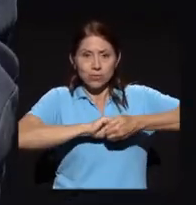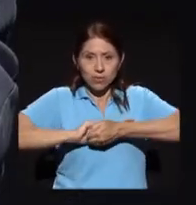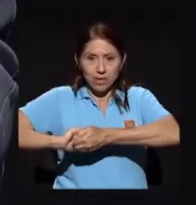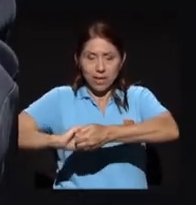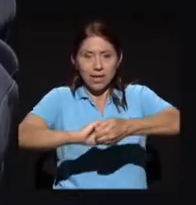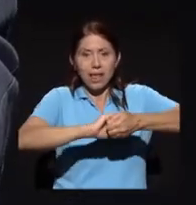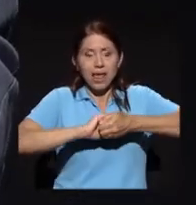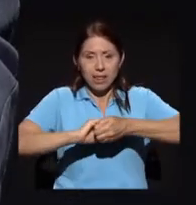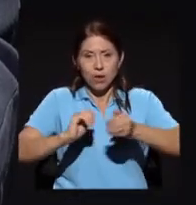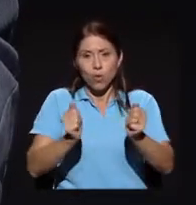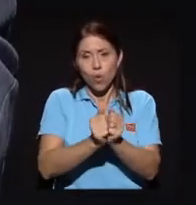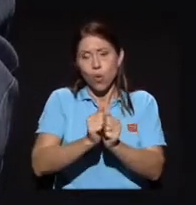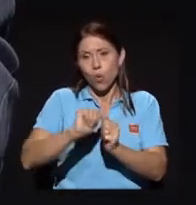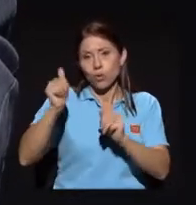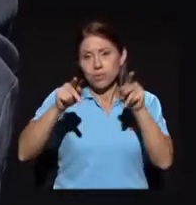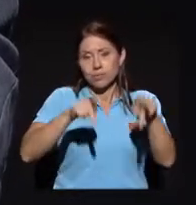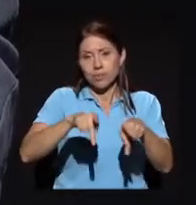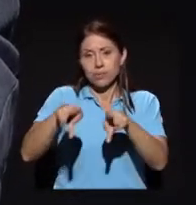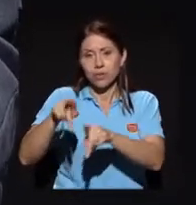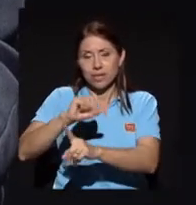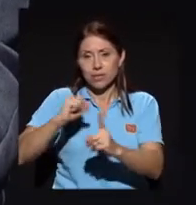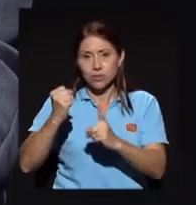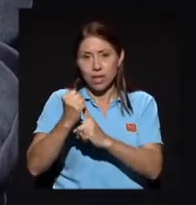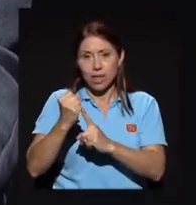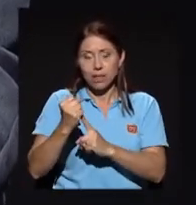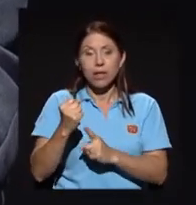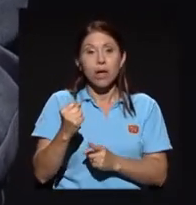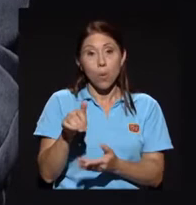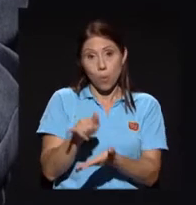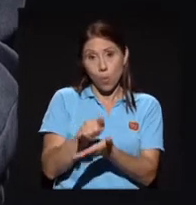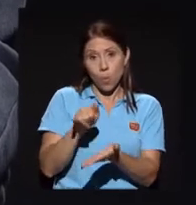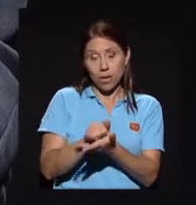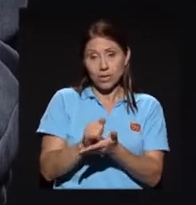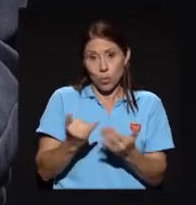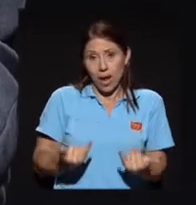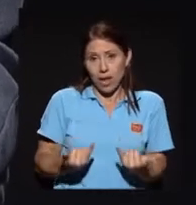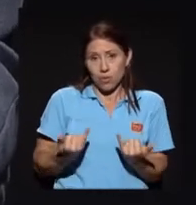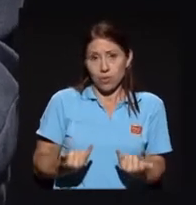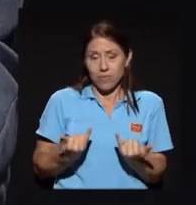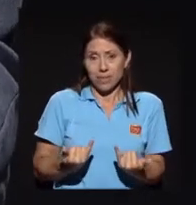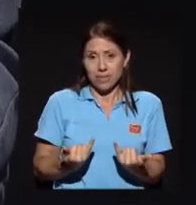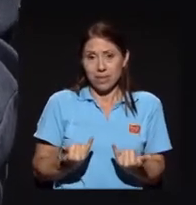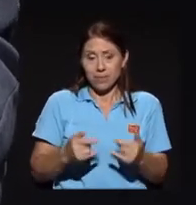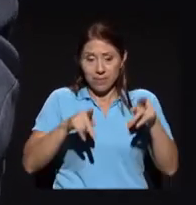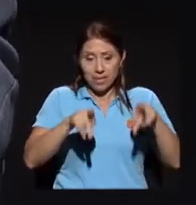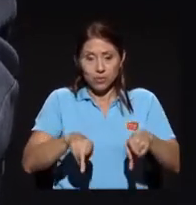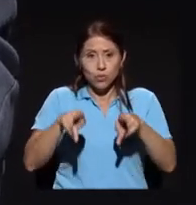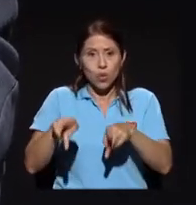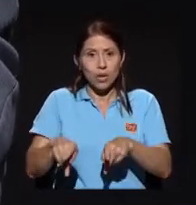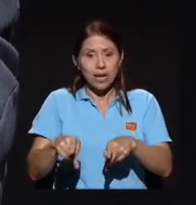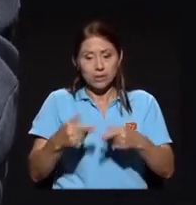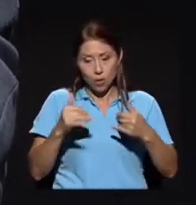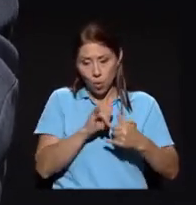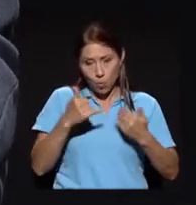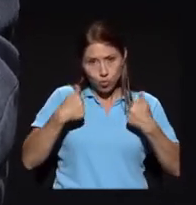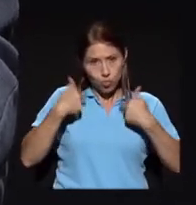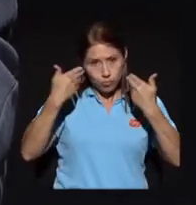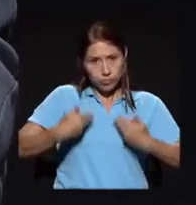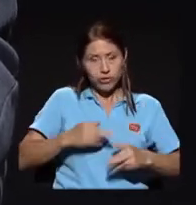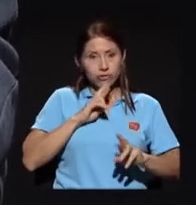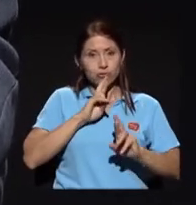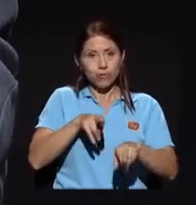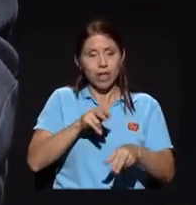con el resto de la sociedad. Por eso es que hoy día los que somos producto de esa transformación le dedicamos mucho